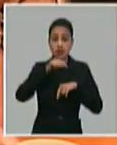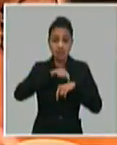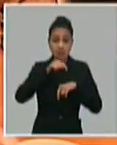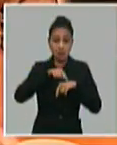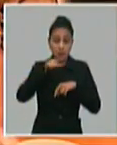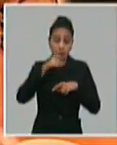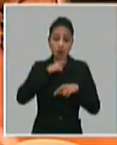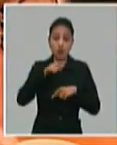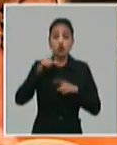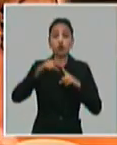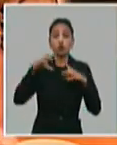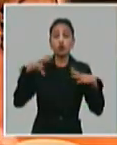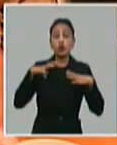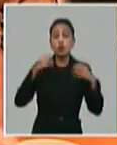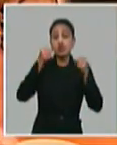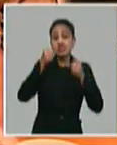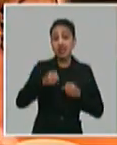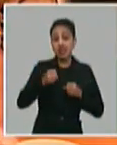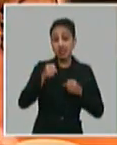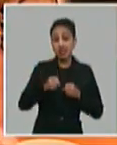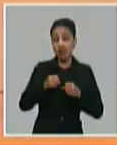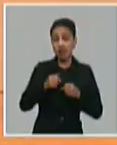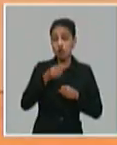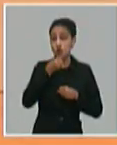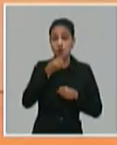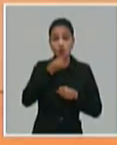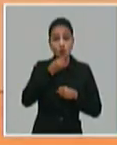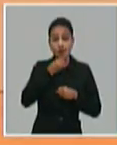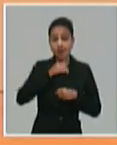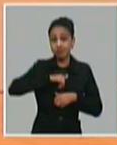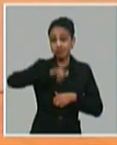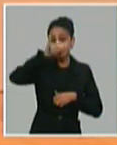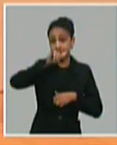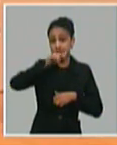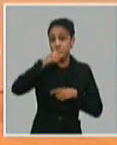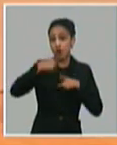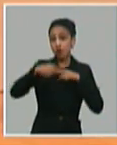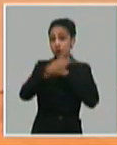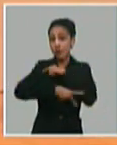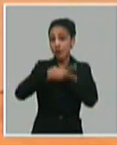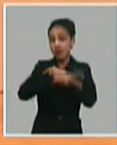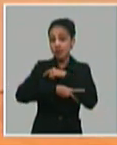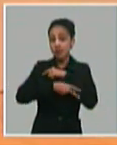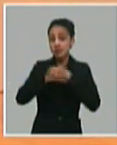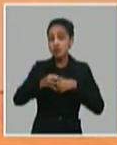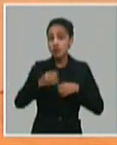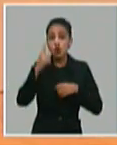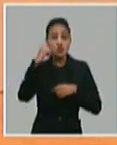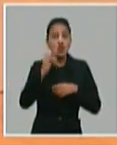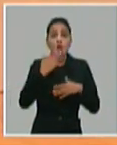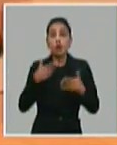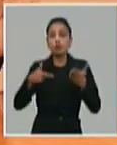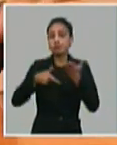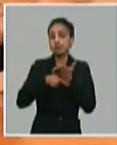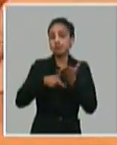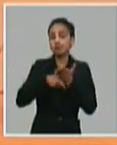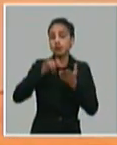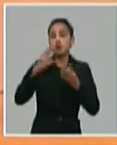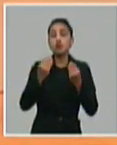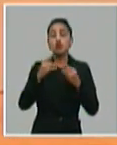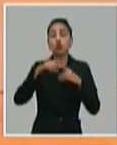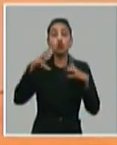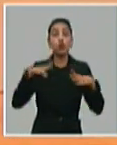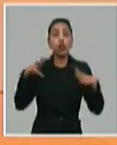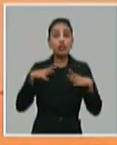turistas se quedarían sin salir del país, sin una definición de pasaje, hay muchos turistas que vienen